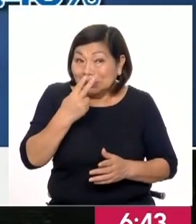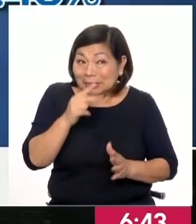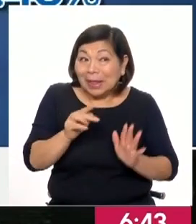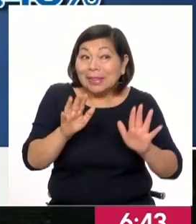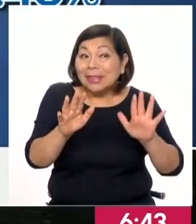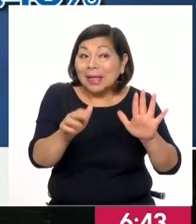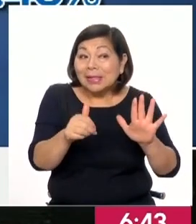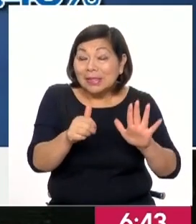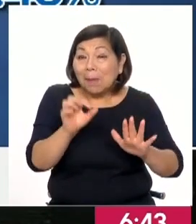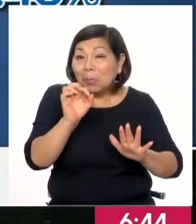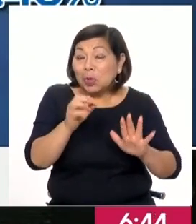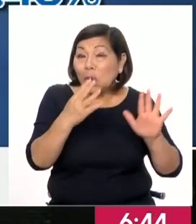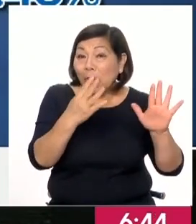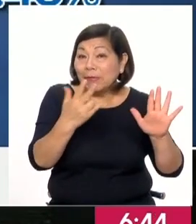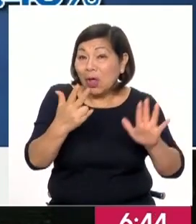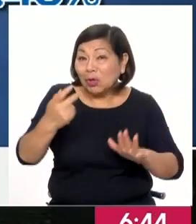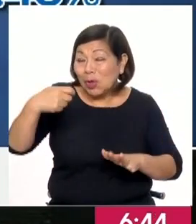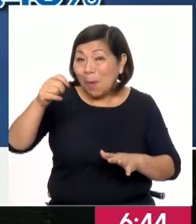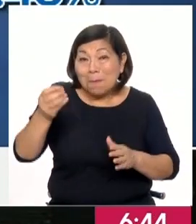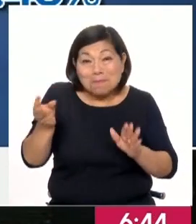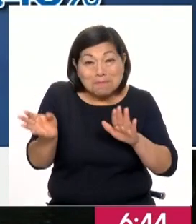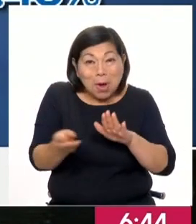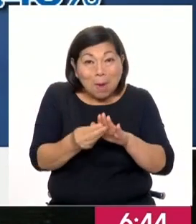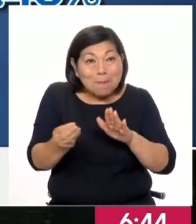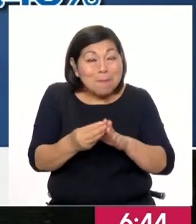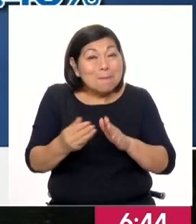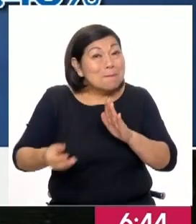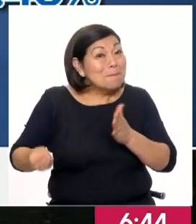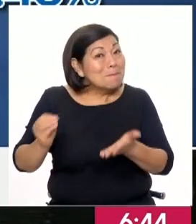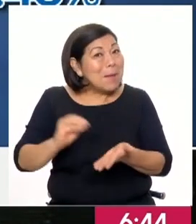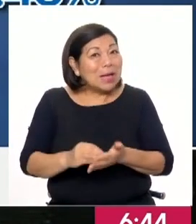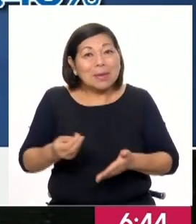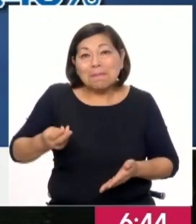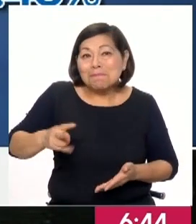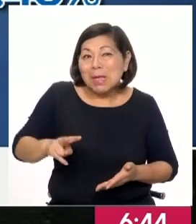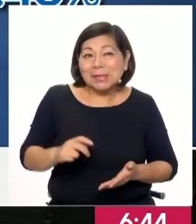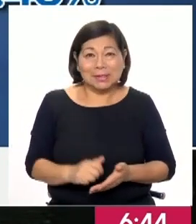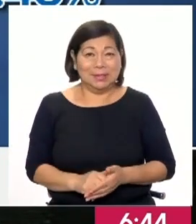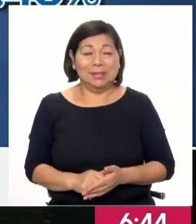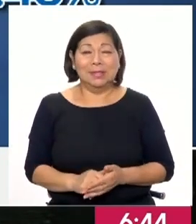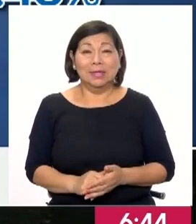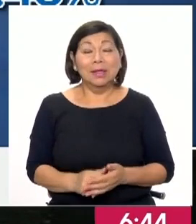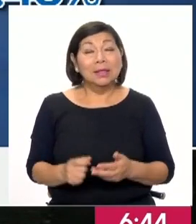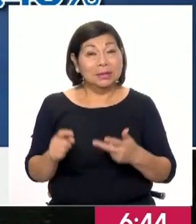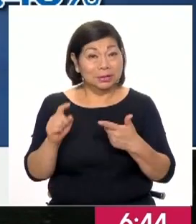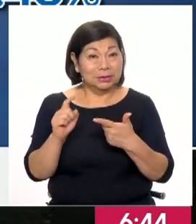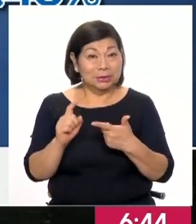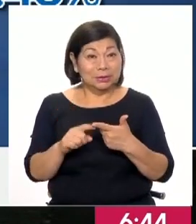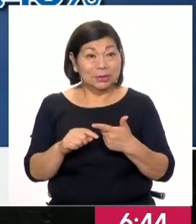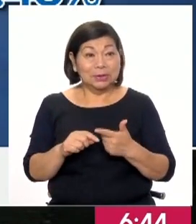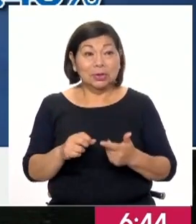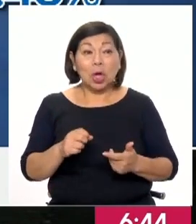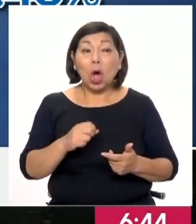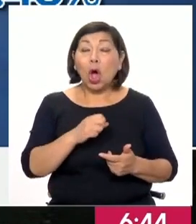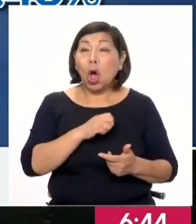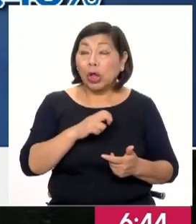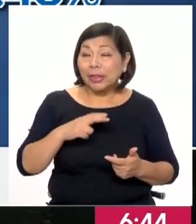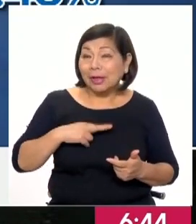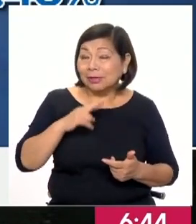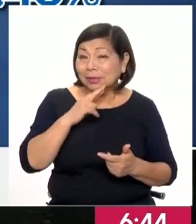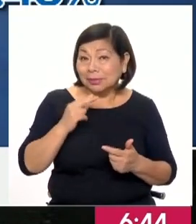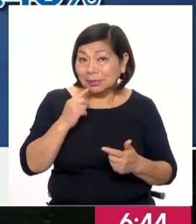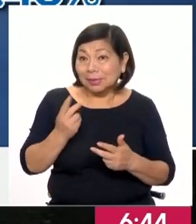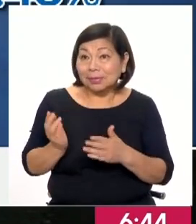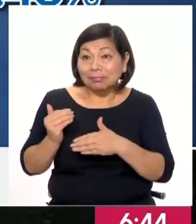16.98% del acumulado, ¿no? Es terrible todo lo que ha subido. Y entiendo que el segundo, restaurantes y hoteles, es consecuencia del primero.